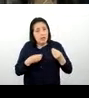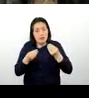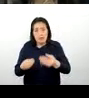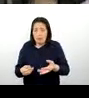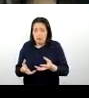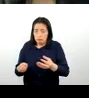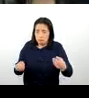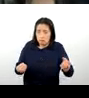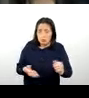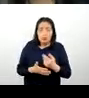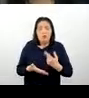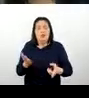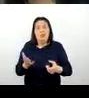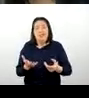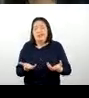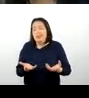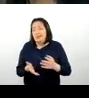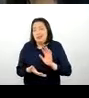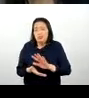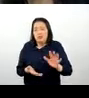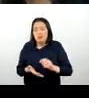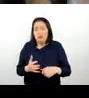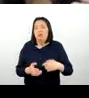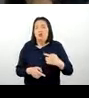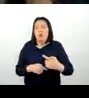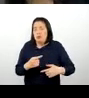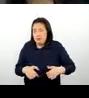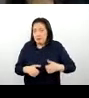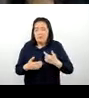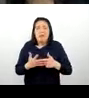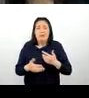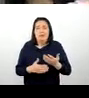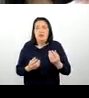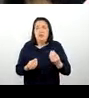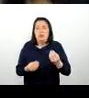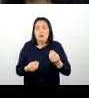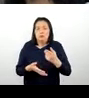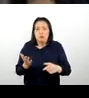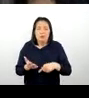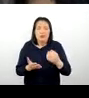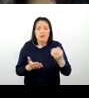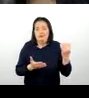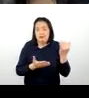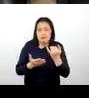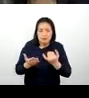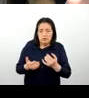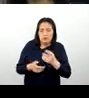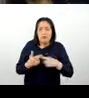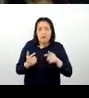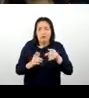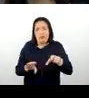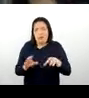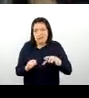en lo que viene a ser transmitir su diario vivir a través de estas figuras, ¿no? Que ellos van